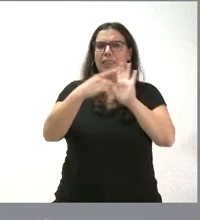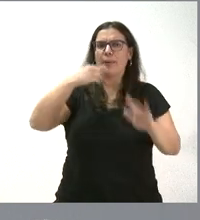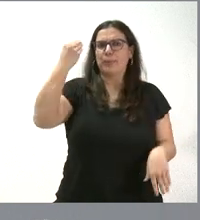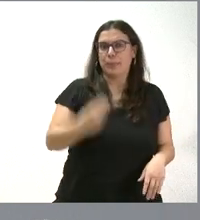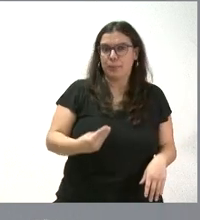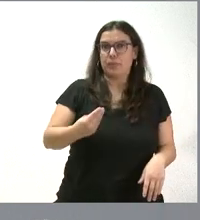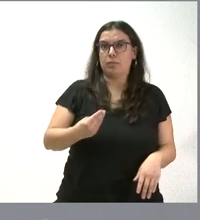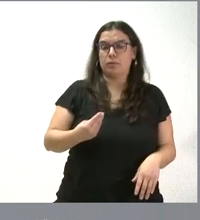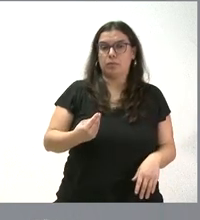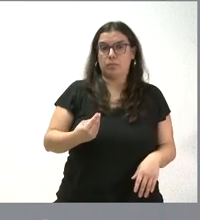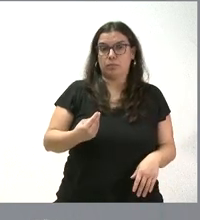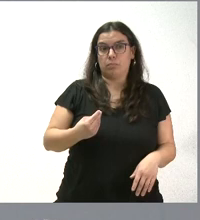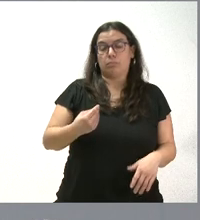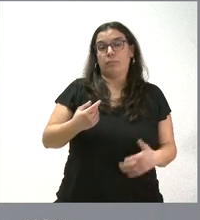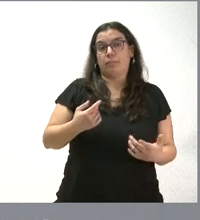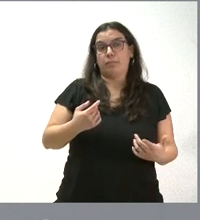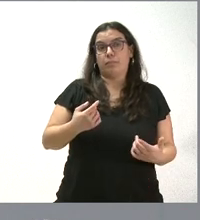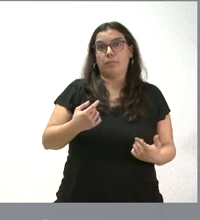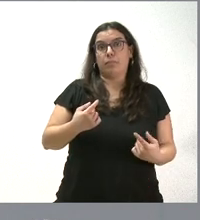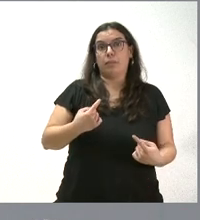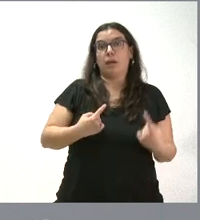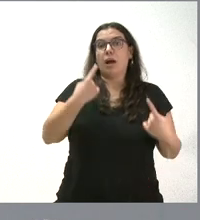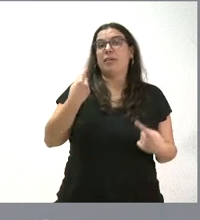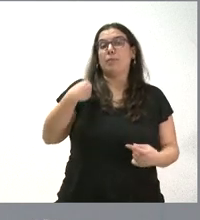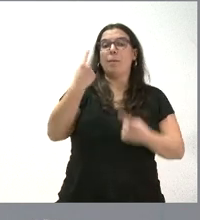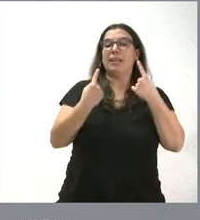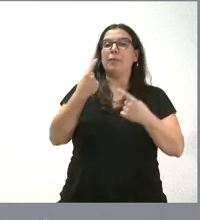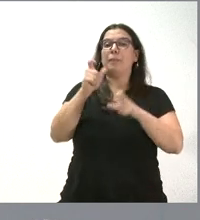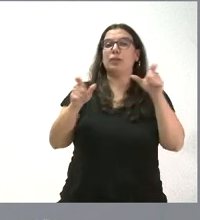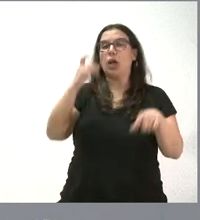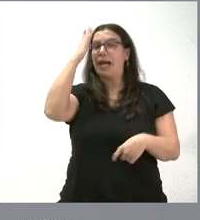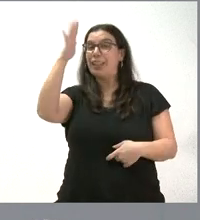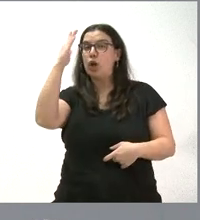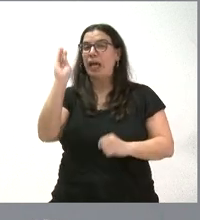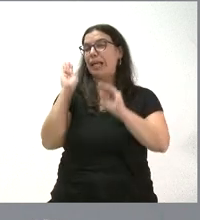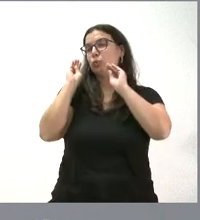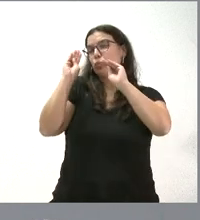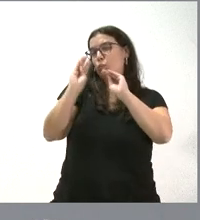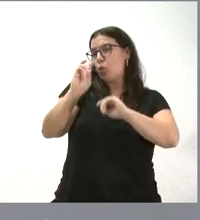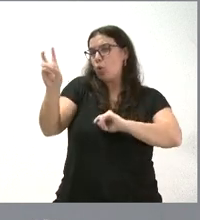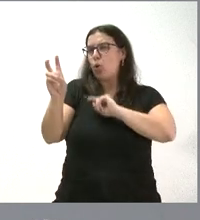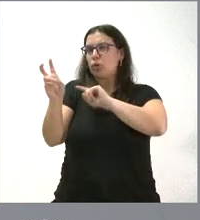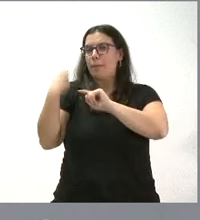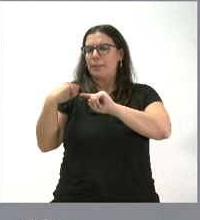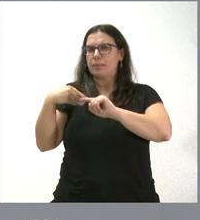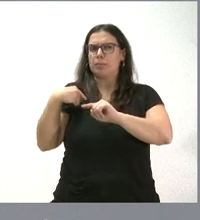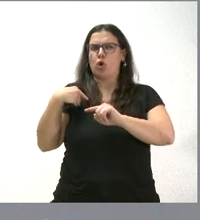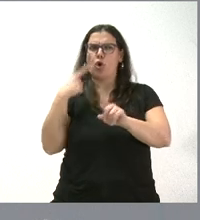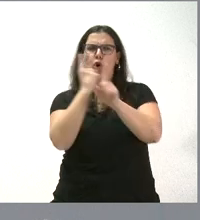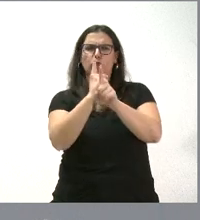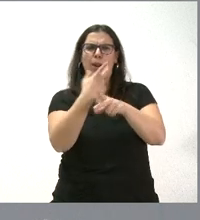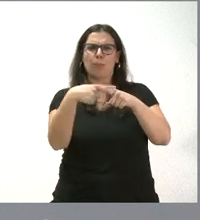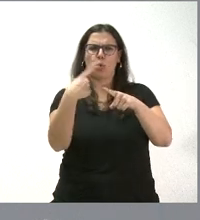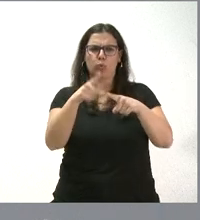cierto tiempo vemos, por parte de la misma orientación ideológica, una crítica hacia los productos que se llevan a cabo en España. Y